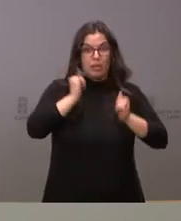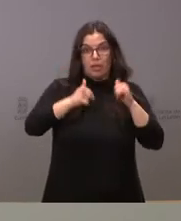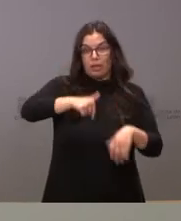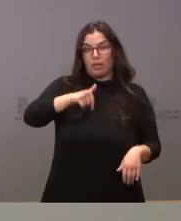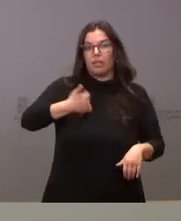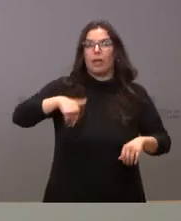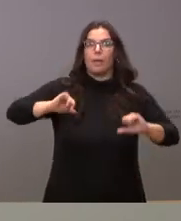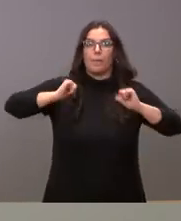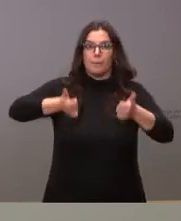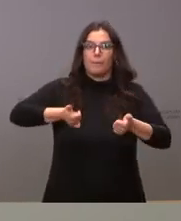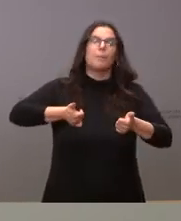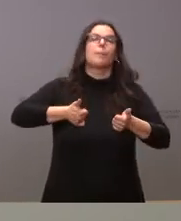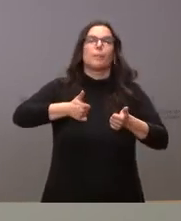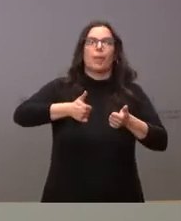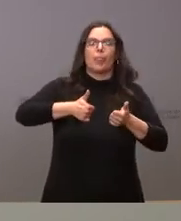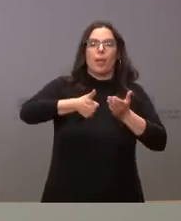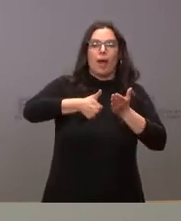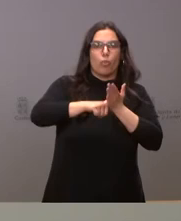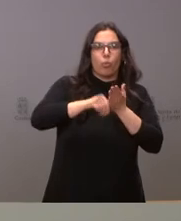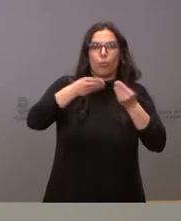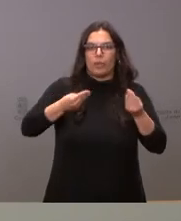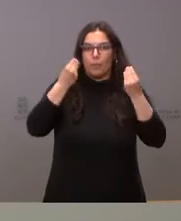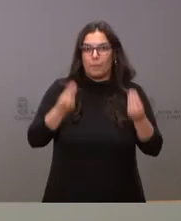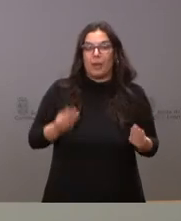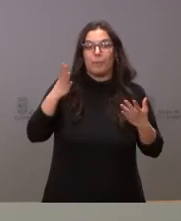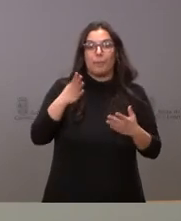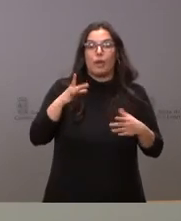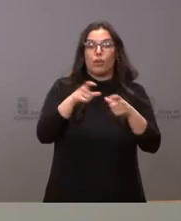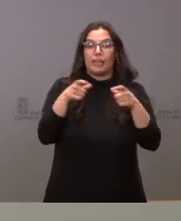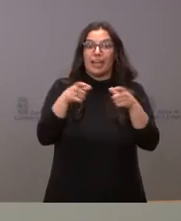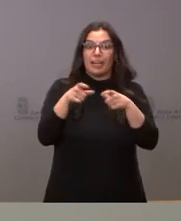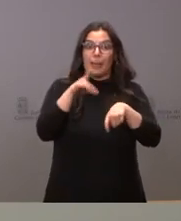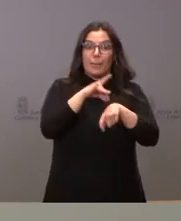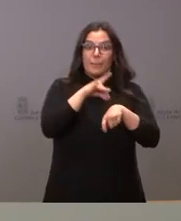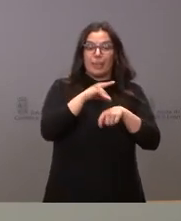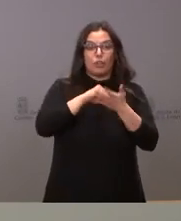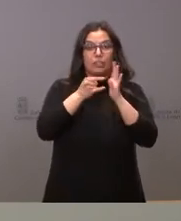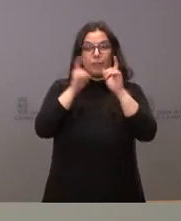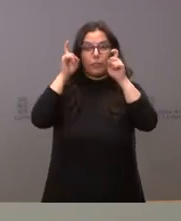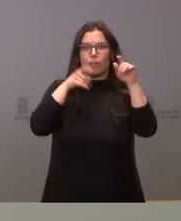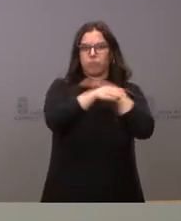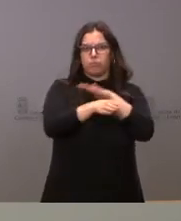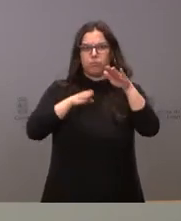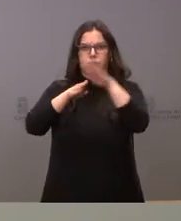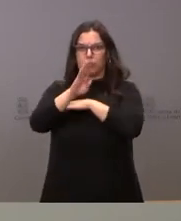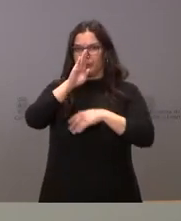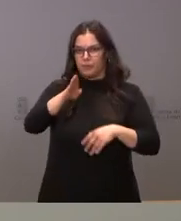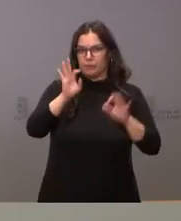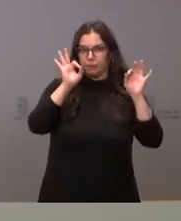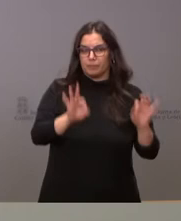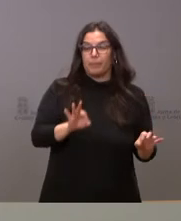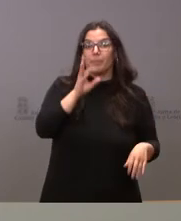ya a tener este nivel de regularización, pero inmediatamente acceden a la tarjeta sanitaria y al sistema educativo, como les he venido señalando.